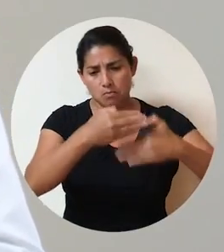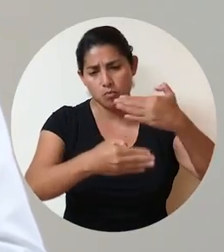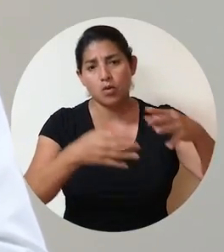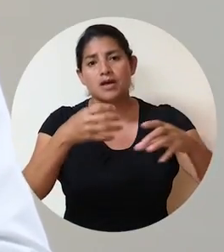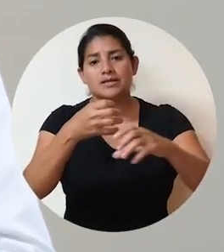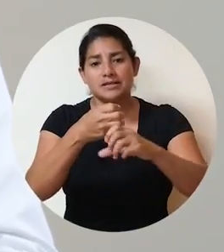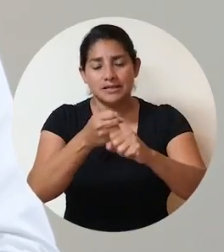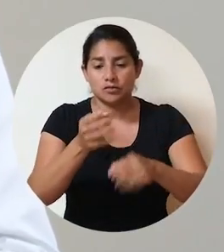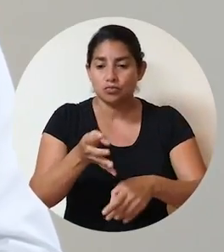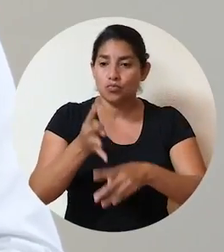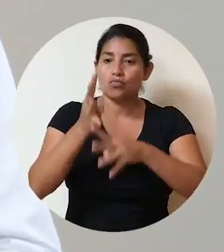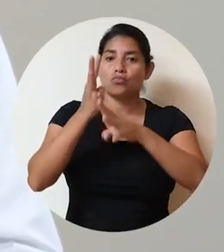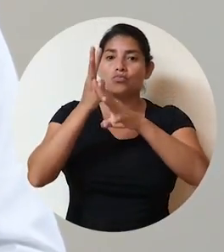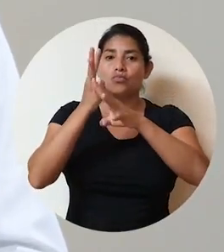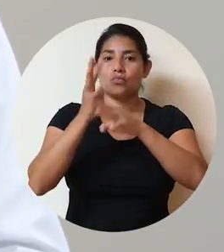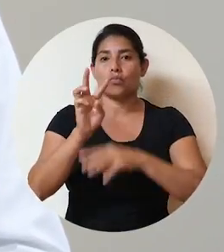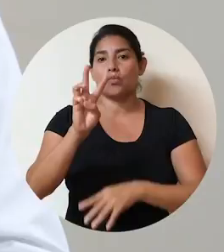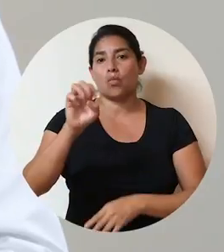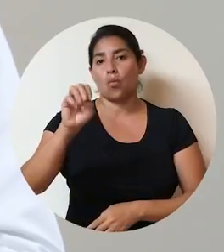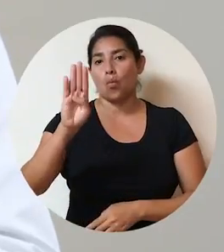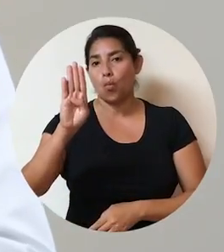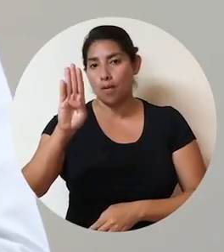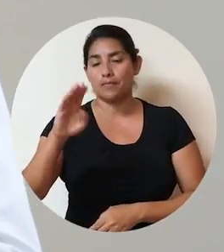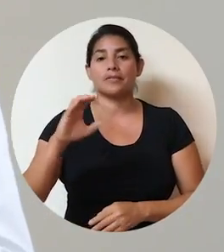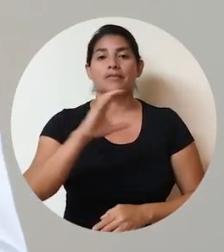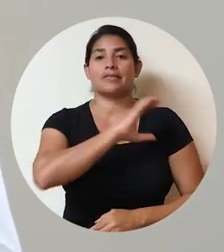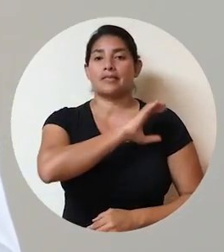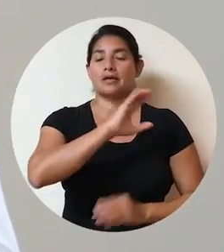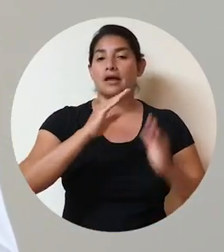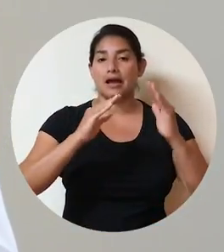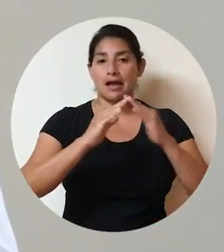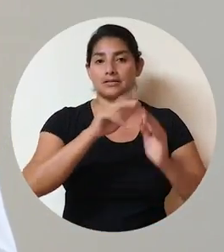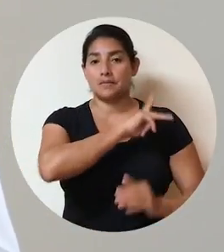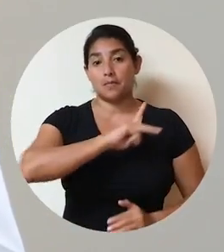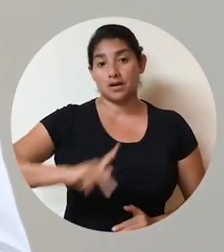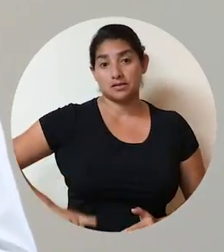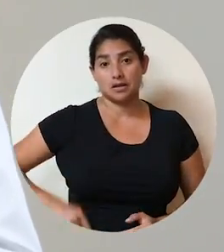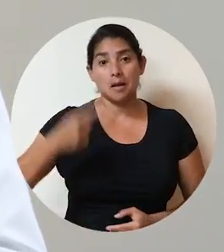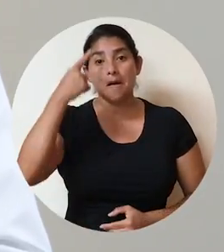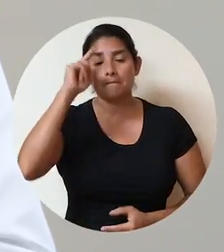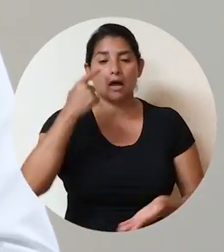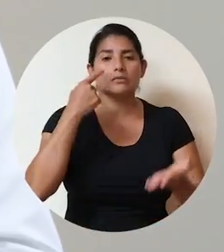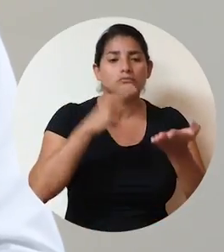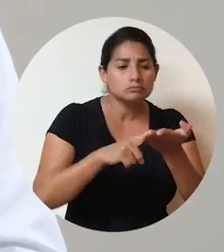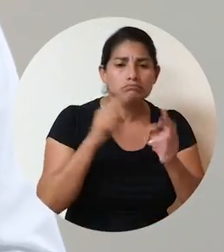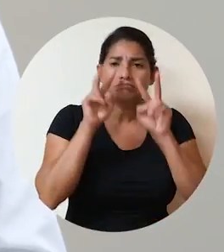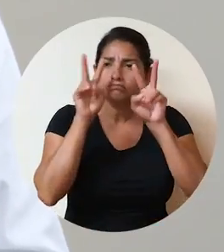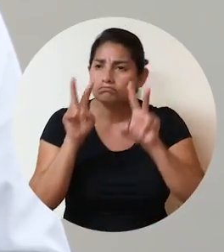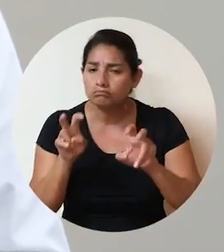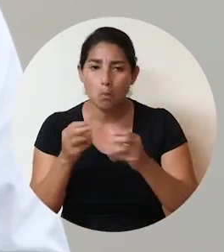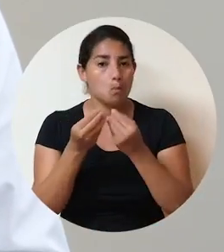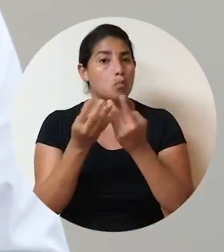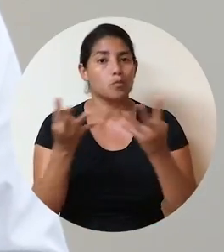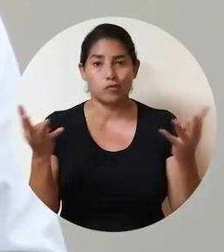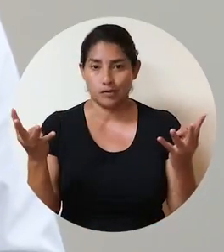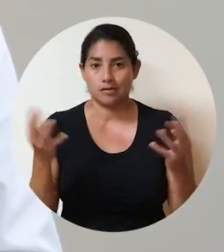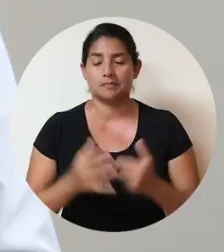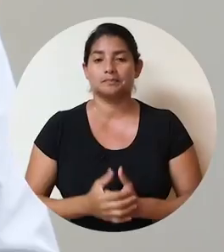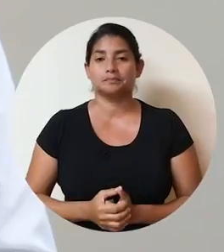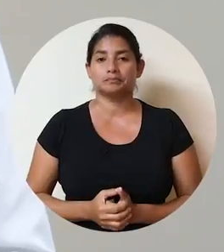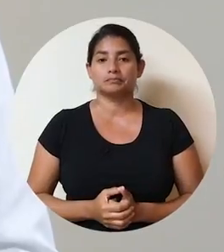del proceso está siendo subido en el sitio web de Casa Presidencial para su consulta pública.